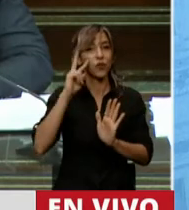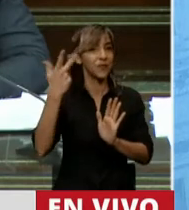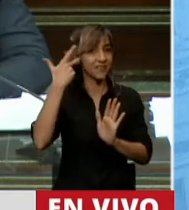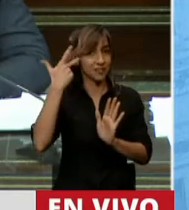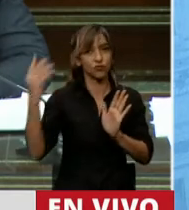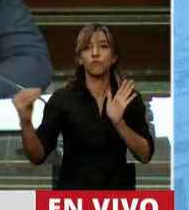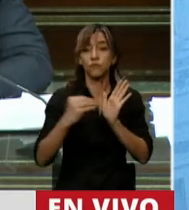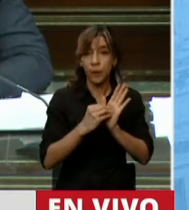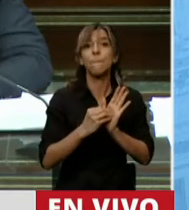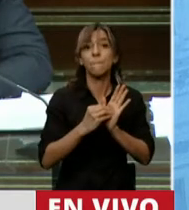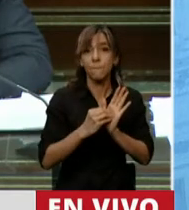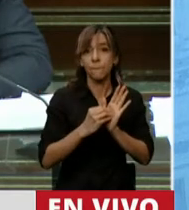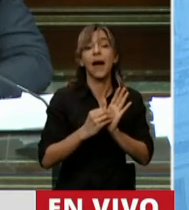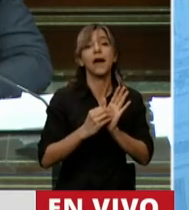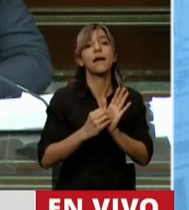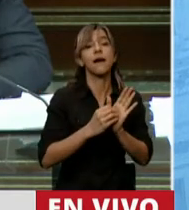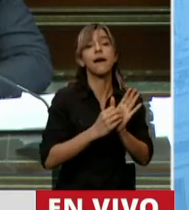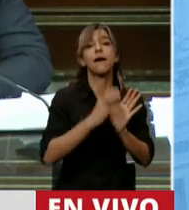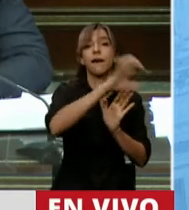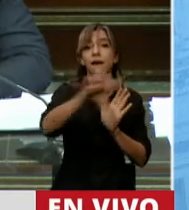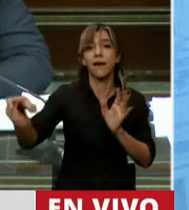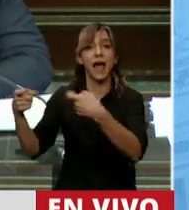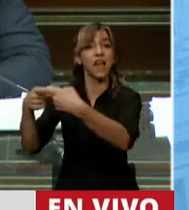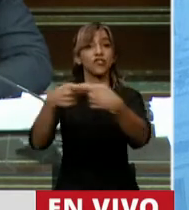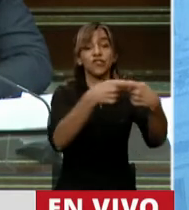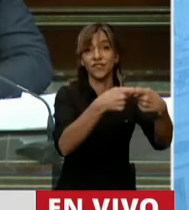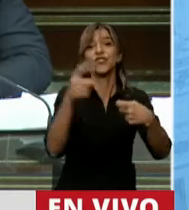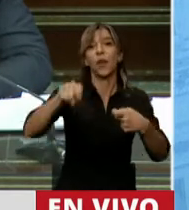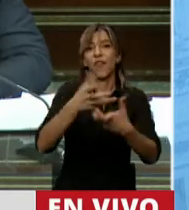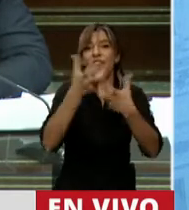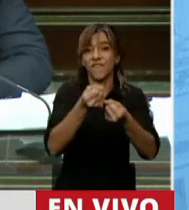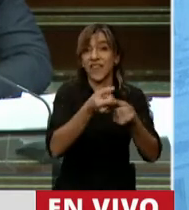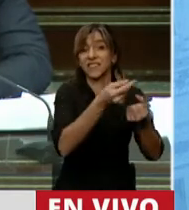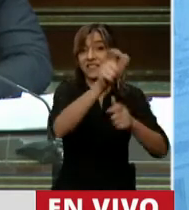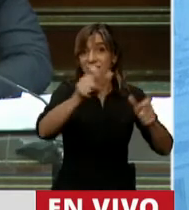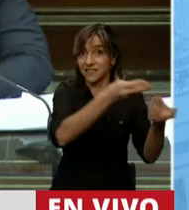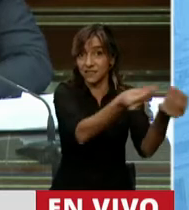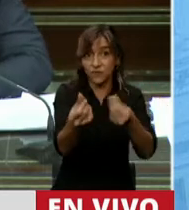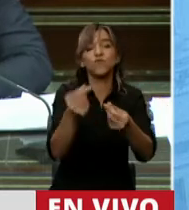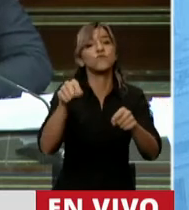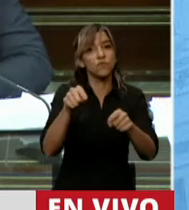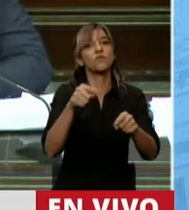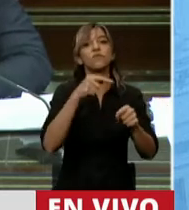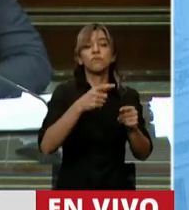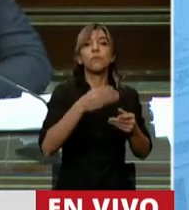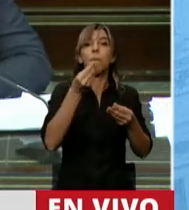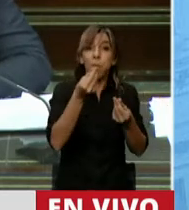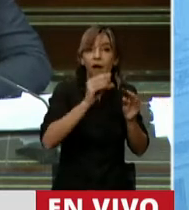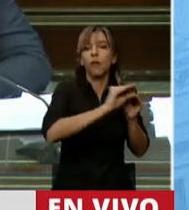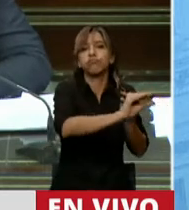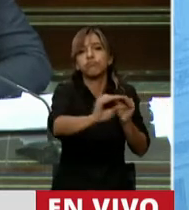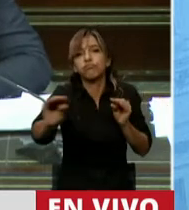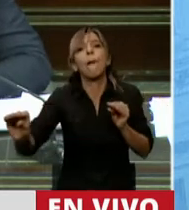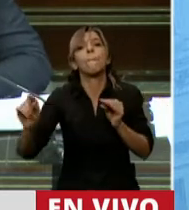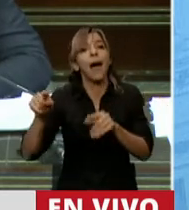42 asociaciones que defienden el derecho de los usuarios y consumidores. ¿Para qué? Para que trabajen sobre esa etapa